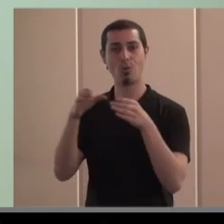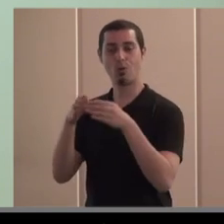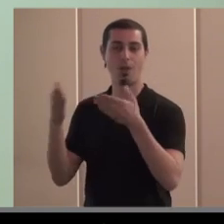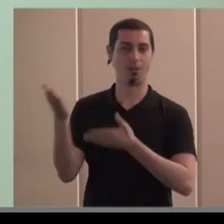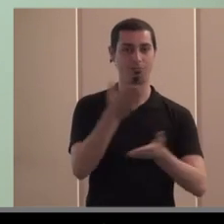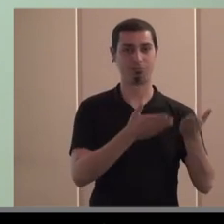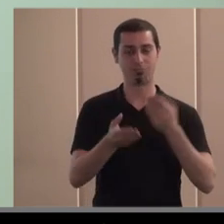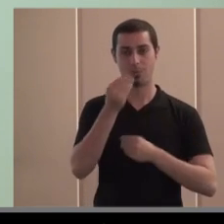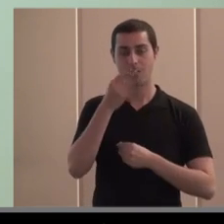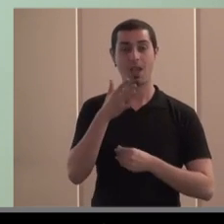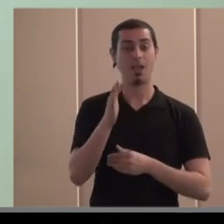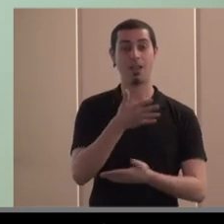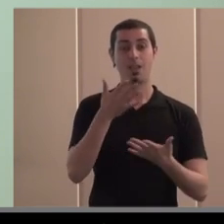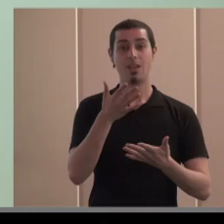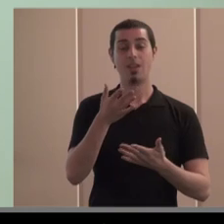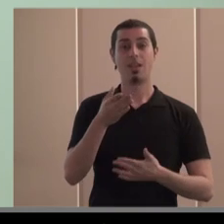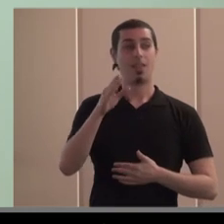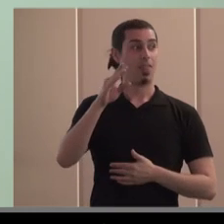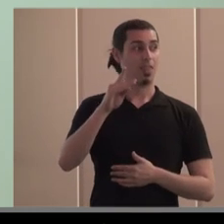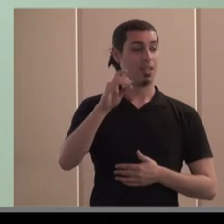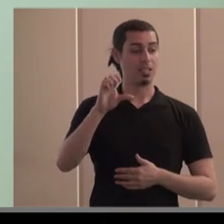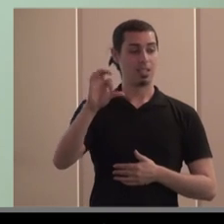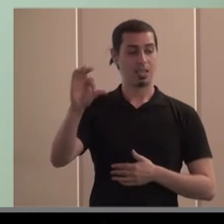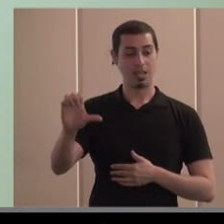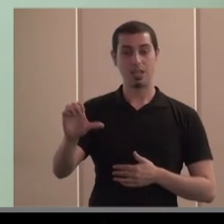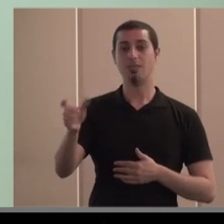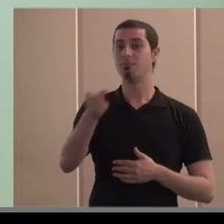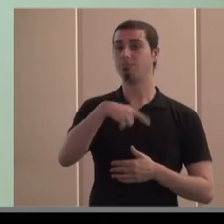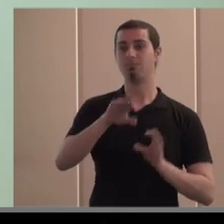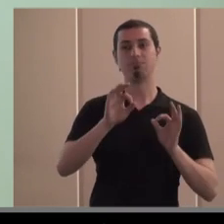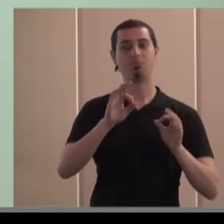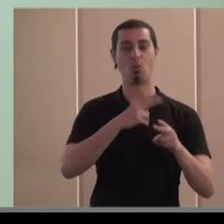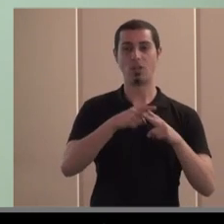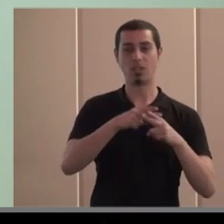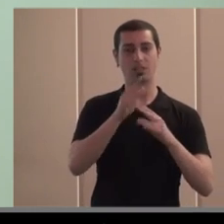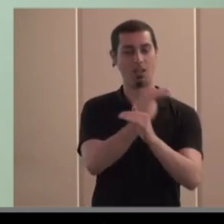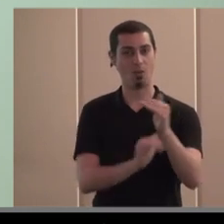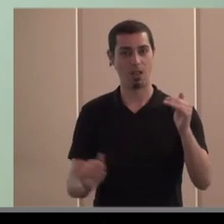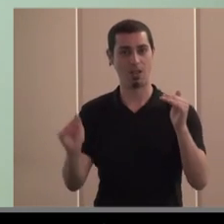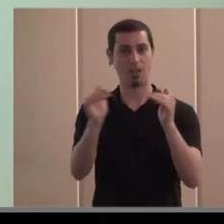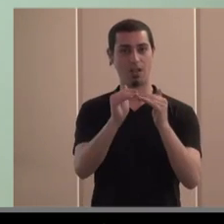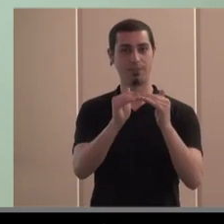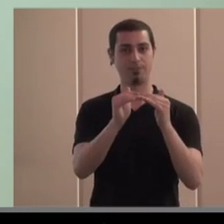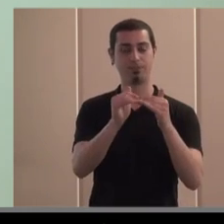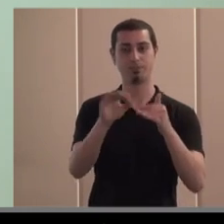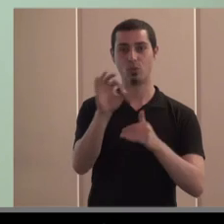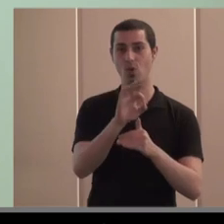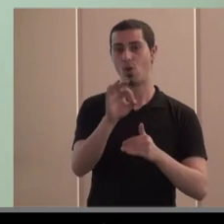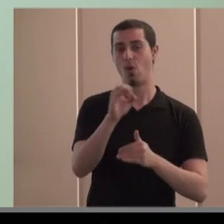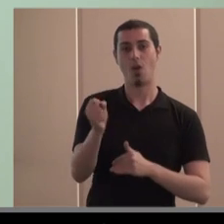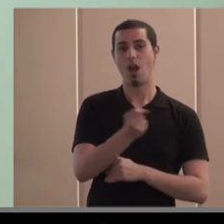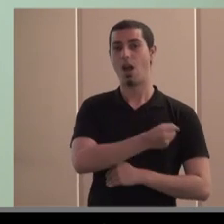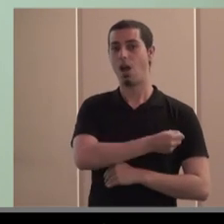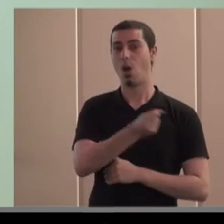una de ellas efectivamente es la RSE pero otra vez es todas las políticas de igualdad son algunas